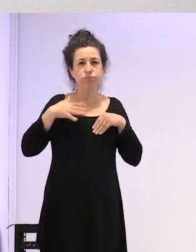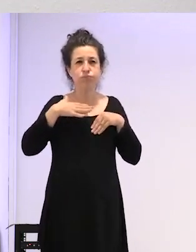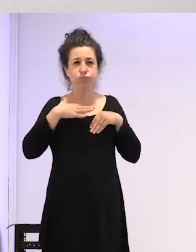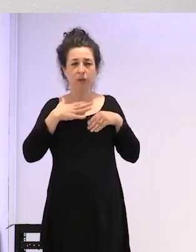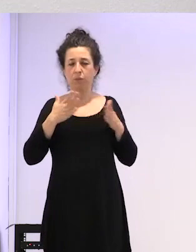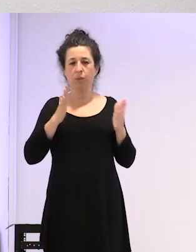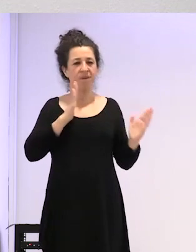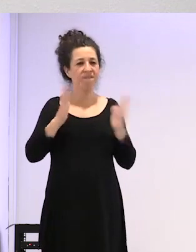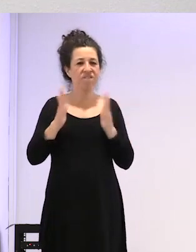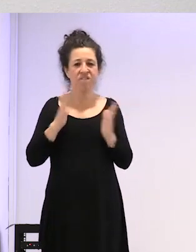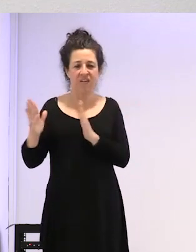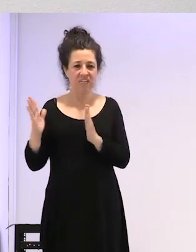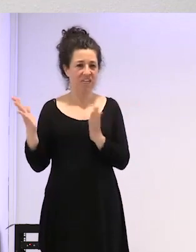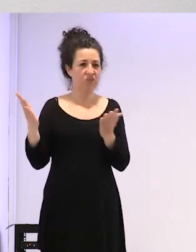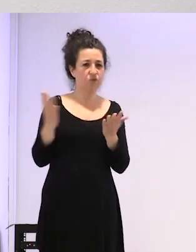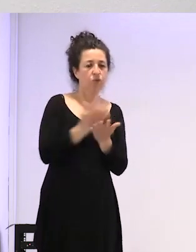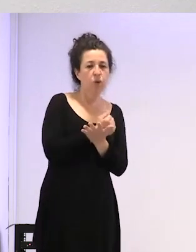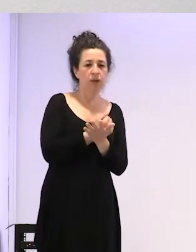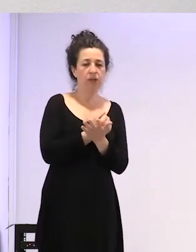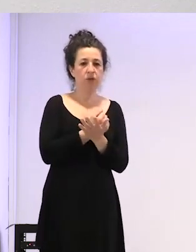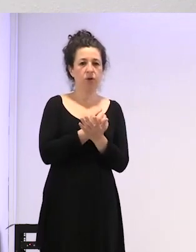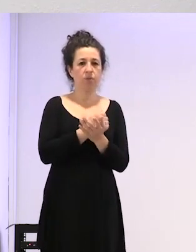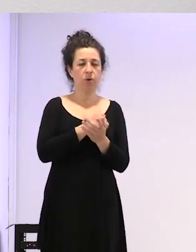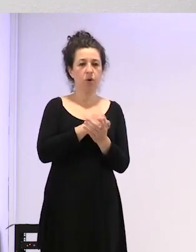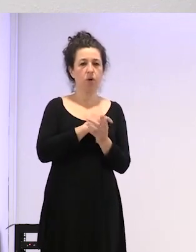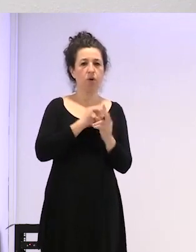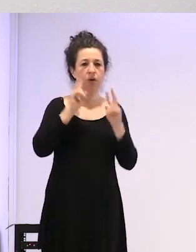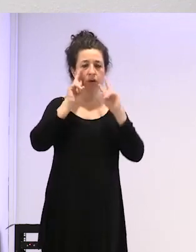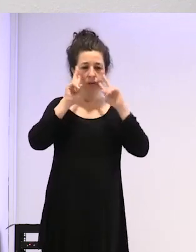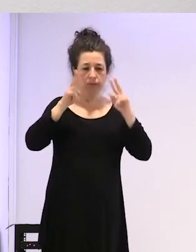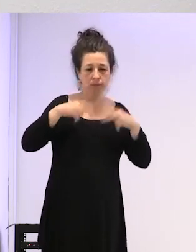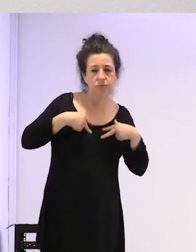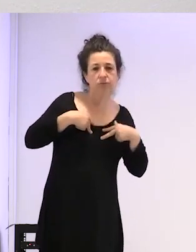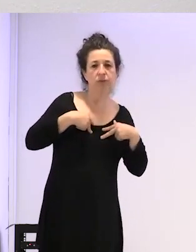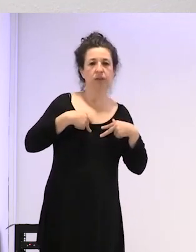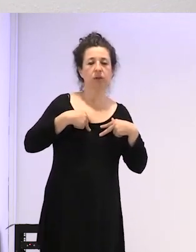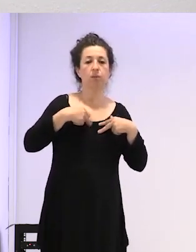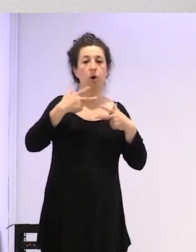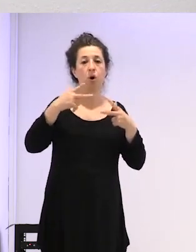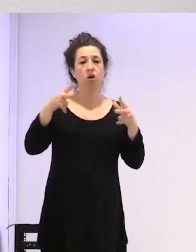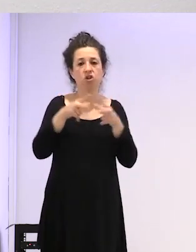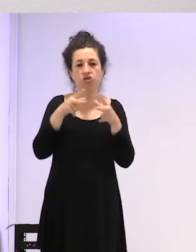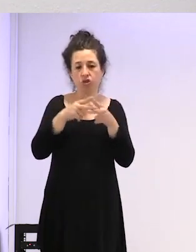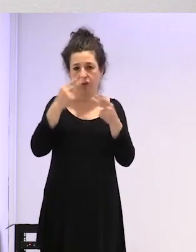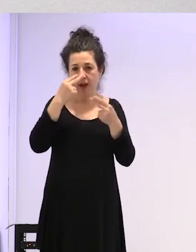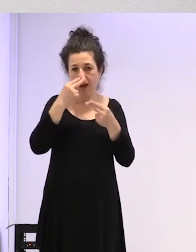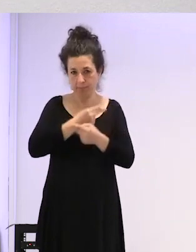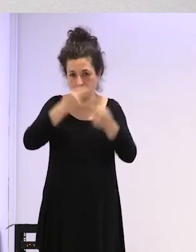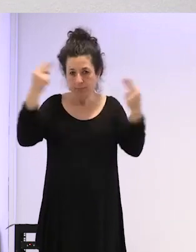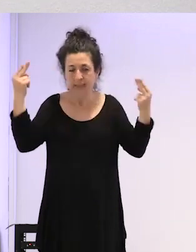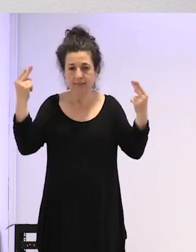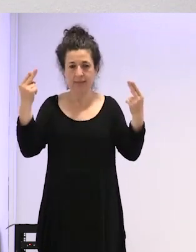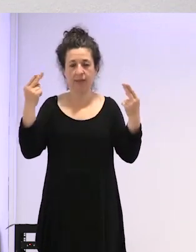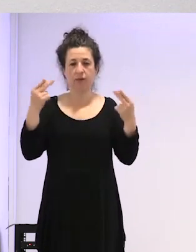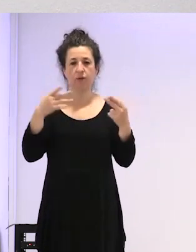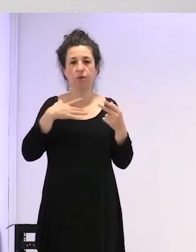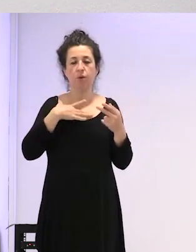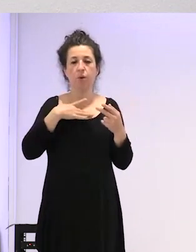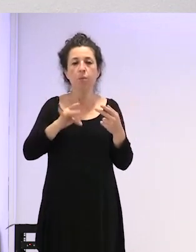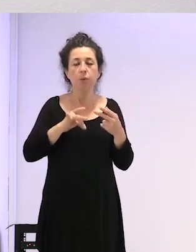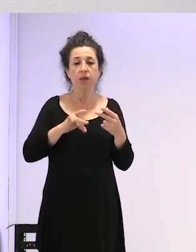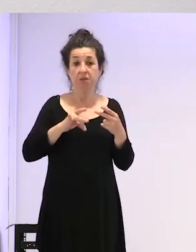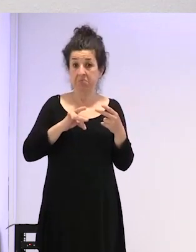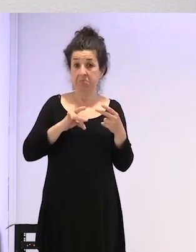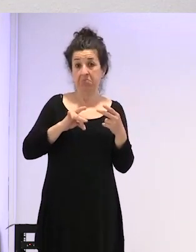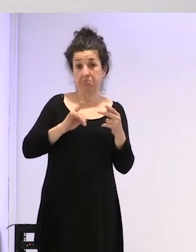las fases tanto en la fase de identificación como en la de visibilización social como en el resto de tu vida puedes llegar a aceptar quien